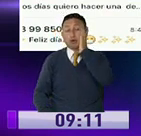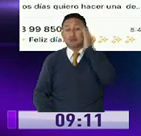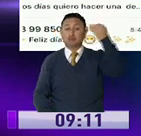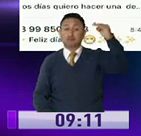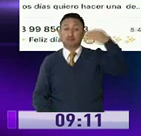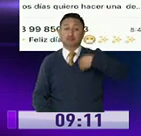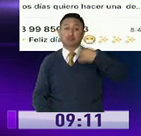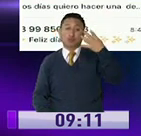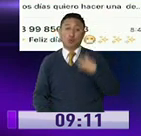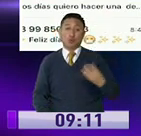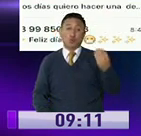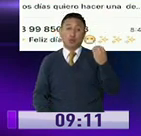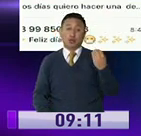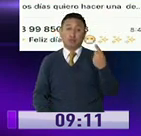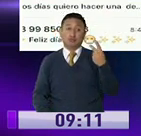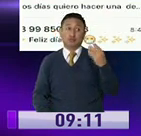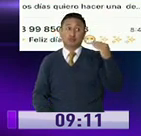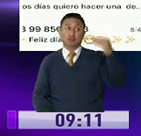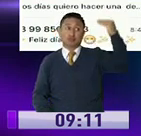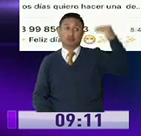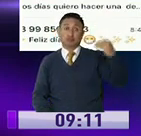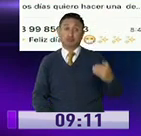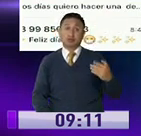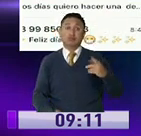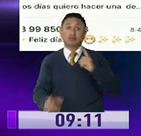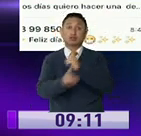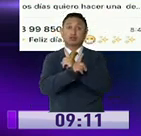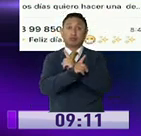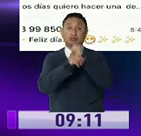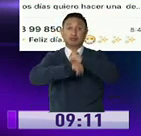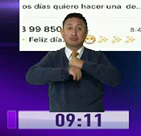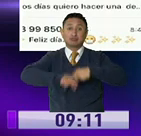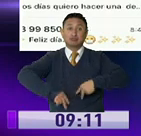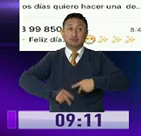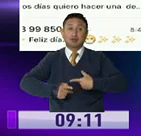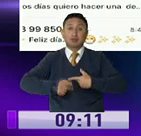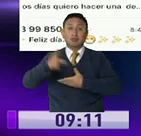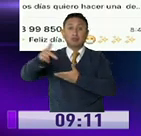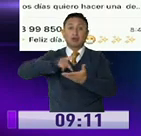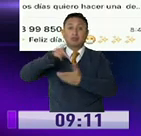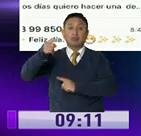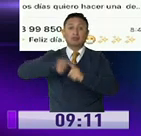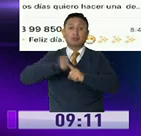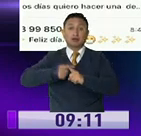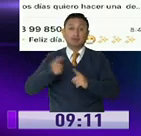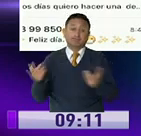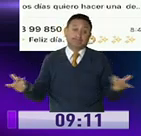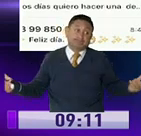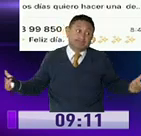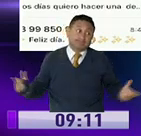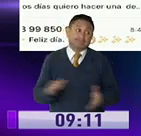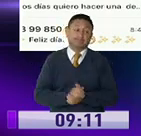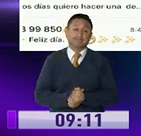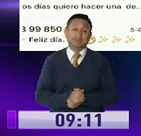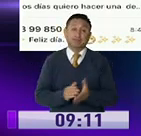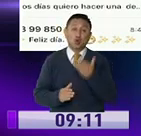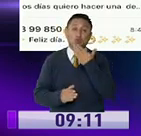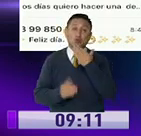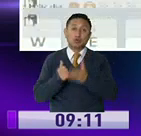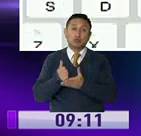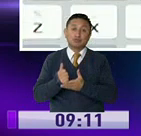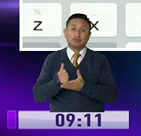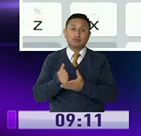cargo de otro hijo, de dos adolescentes, dos niños, con discapacidad, vivo en pensión alimenticia, en fin. ¿Cómo ayudamos? Link.